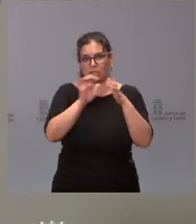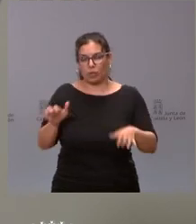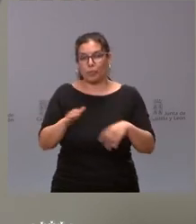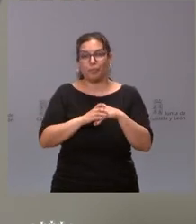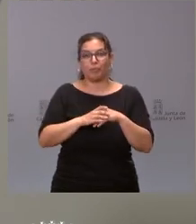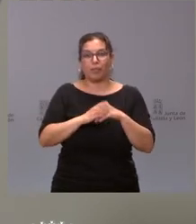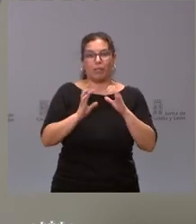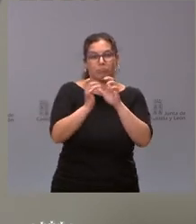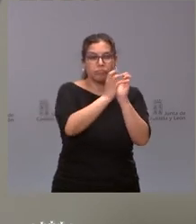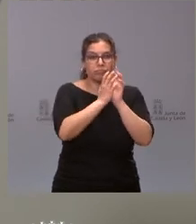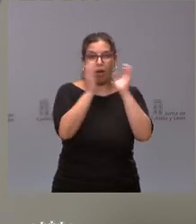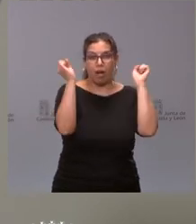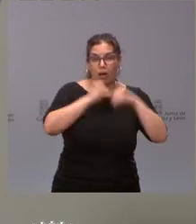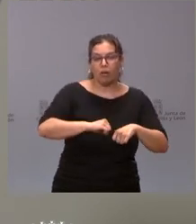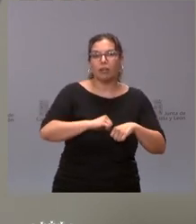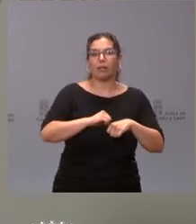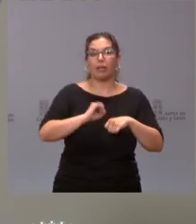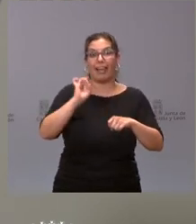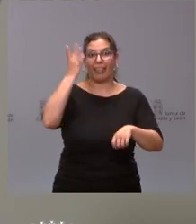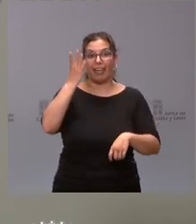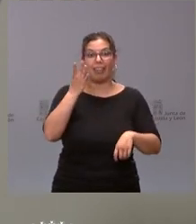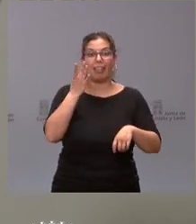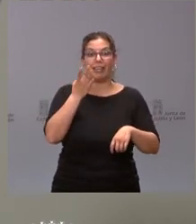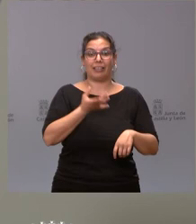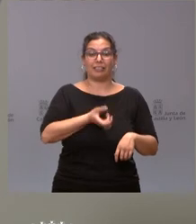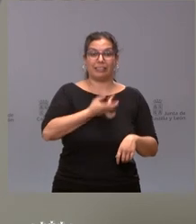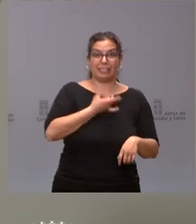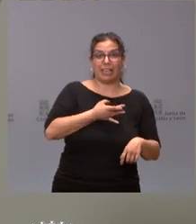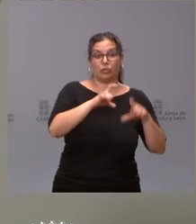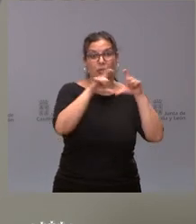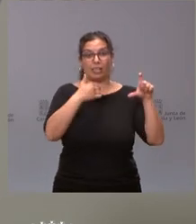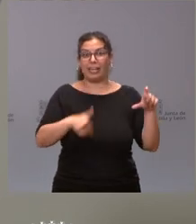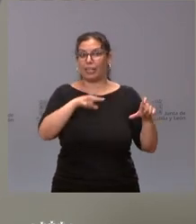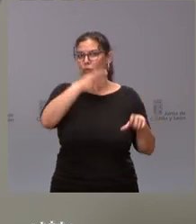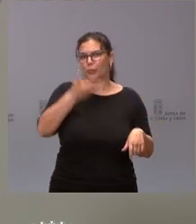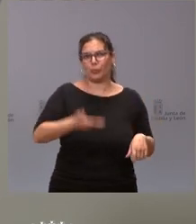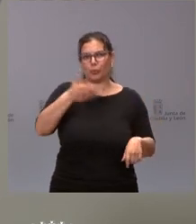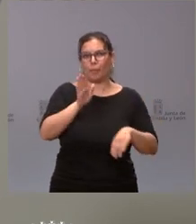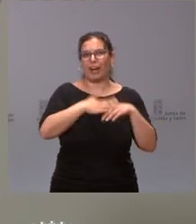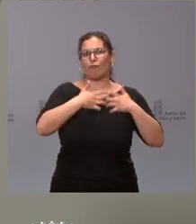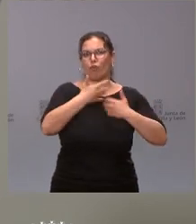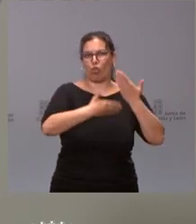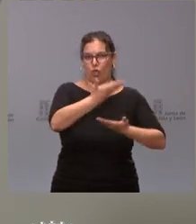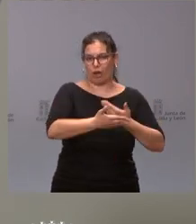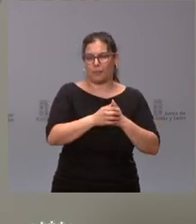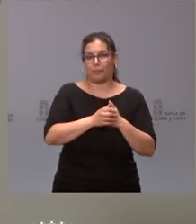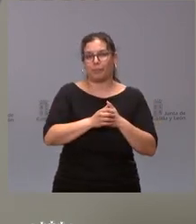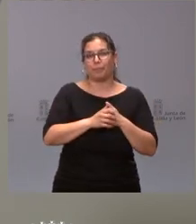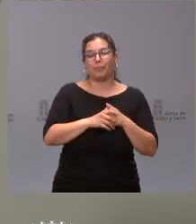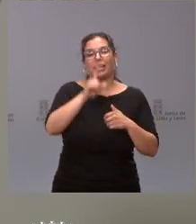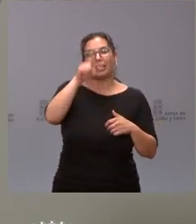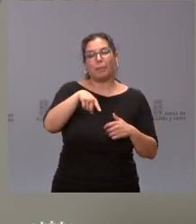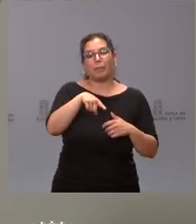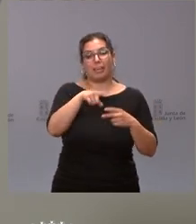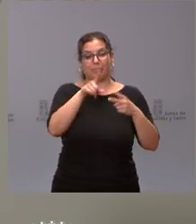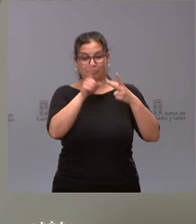consenso y la iniciativa del diálogo social son dos cuestiones muy importantes en el funcionamiento de esa mesa por León planteaba usted asociado